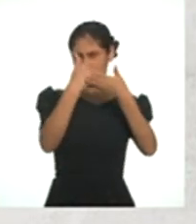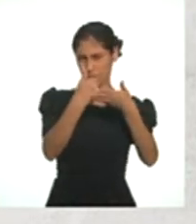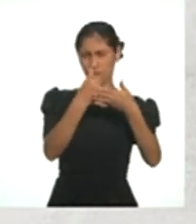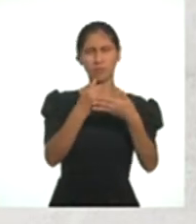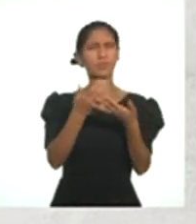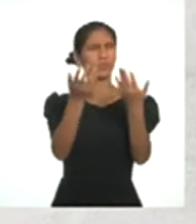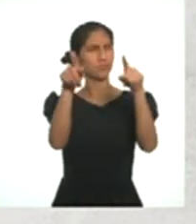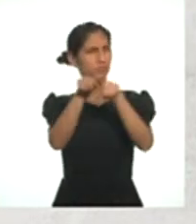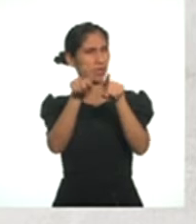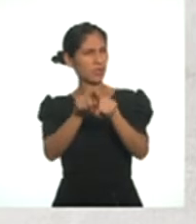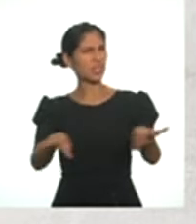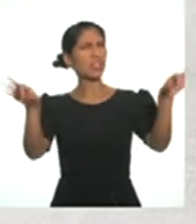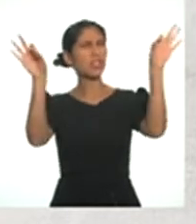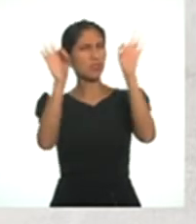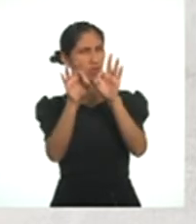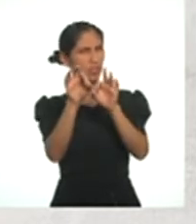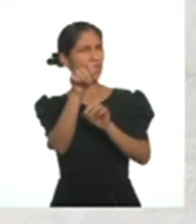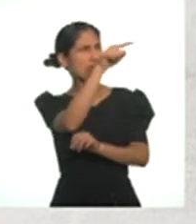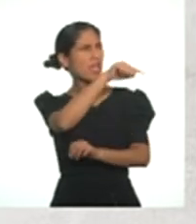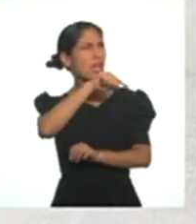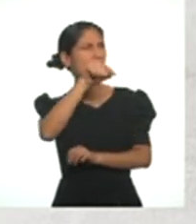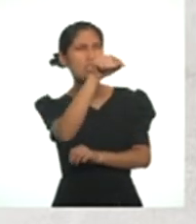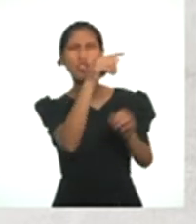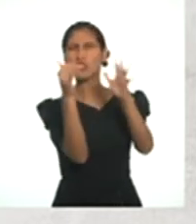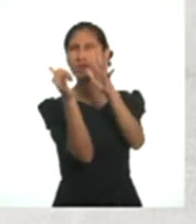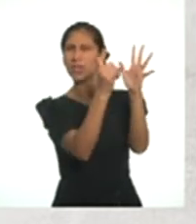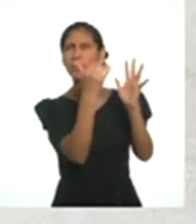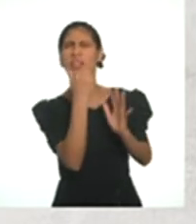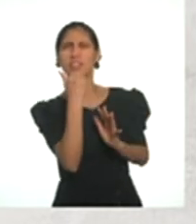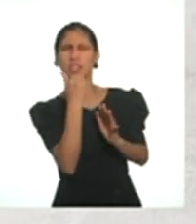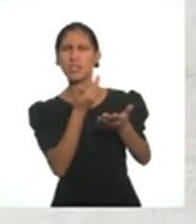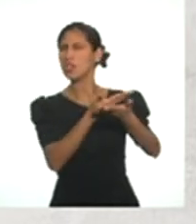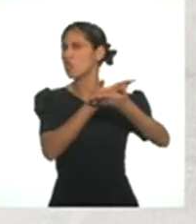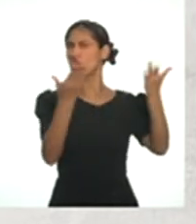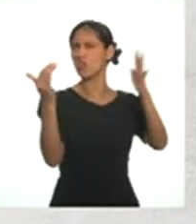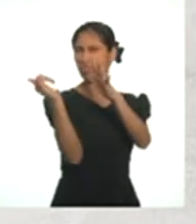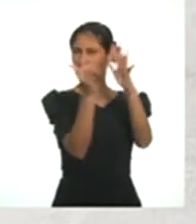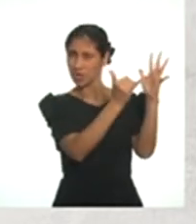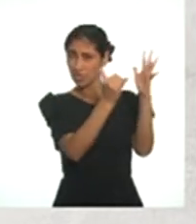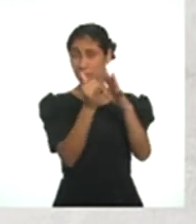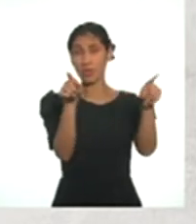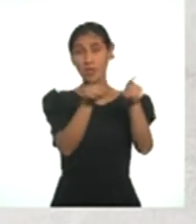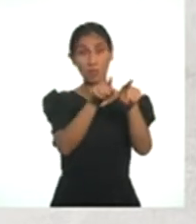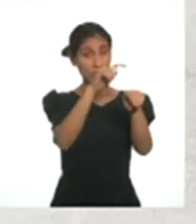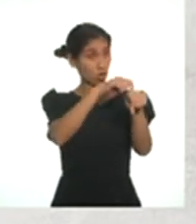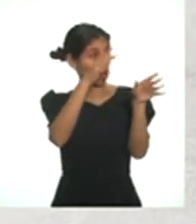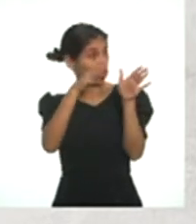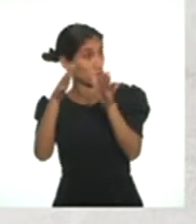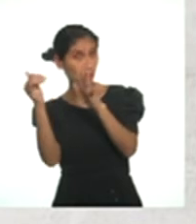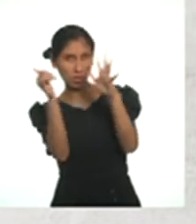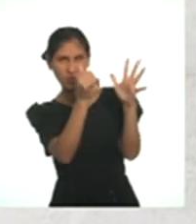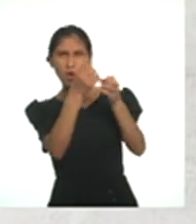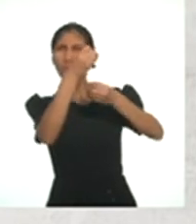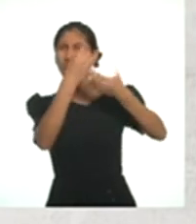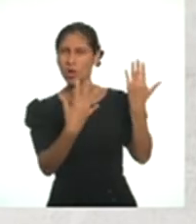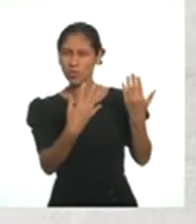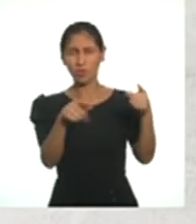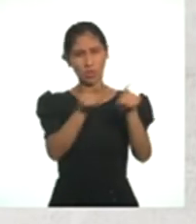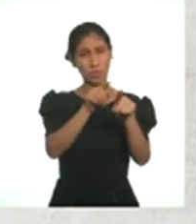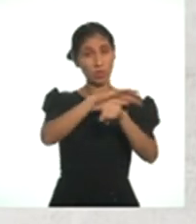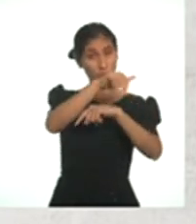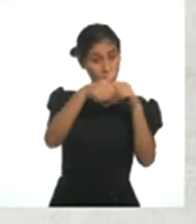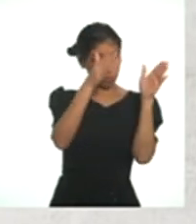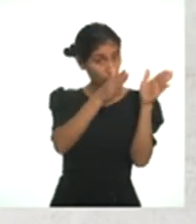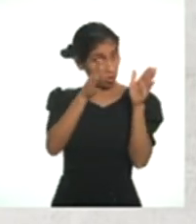También es importante saber quiénes grabarán y dónde y tener un aproximado de los tiempos. Podemos grabar por bloques a fin de poder integrar